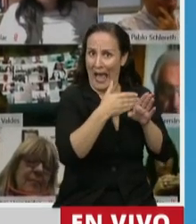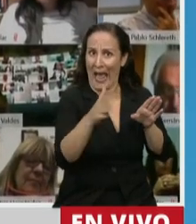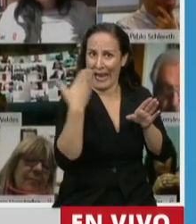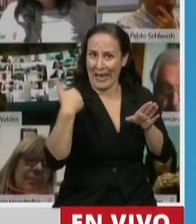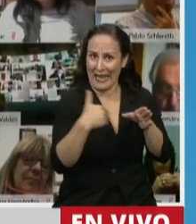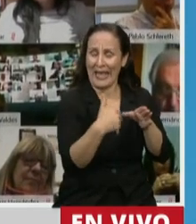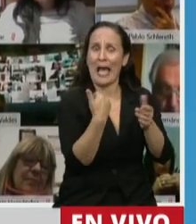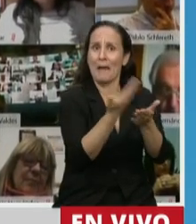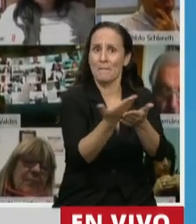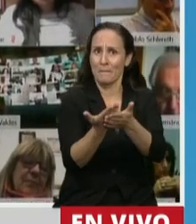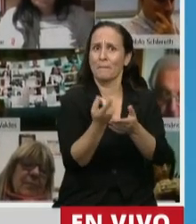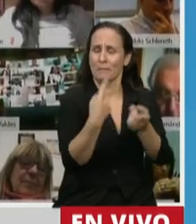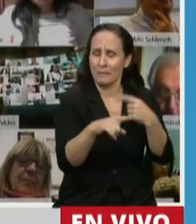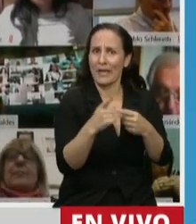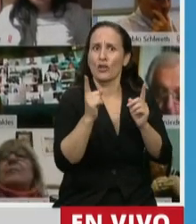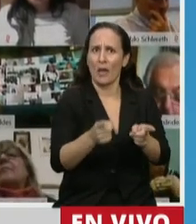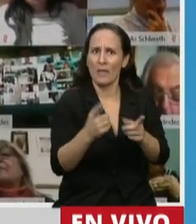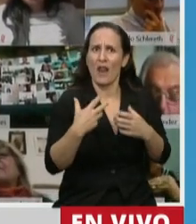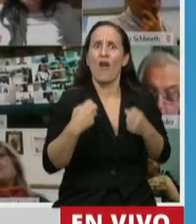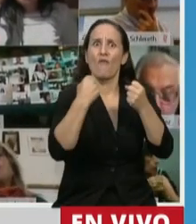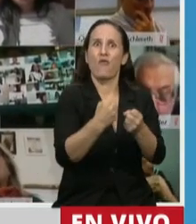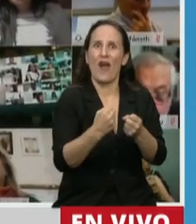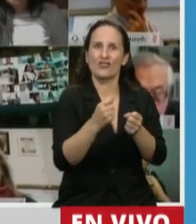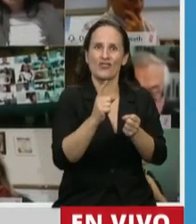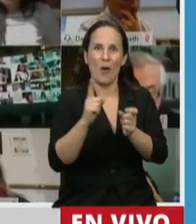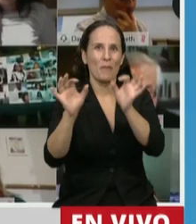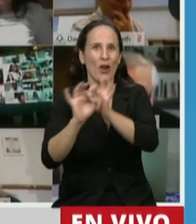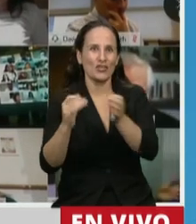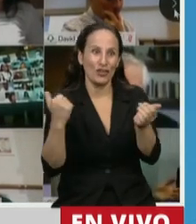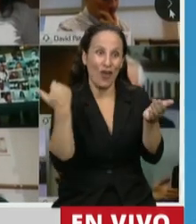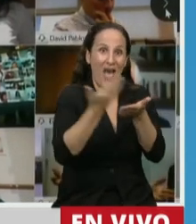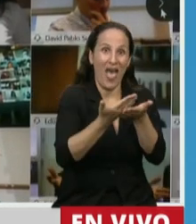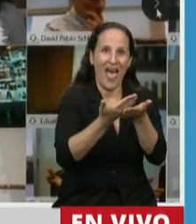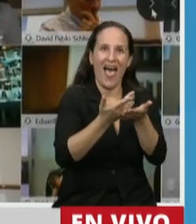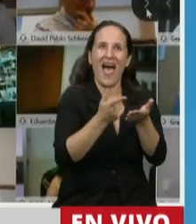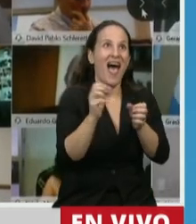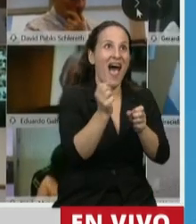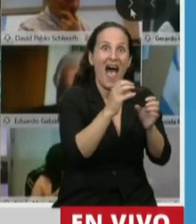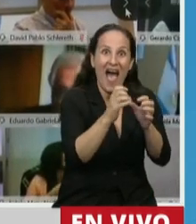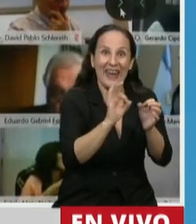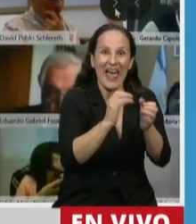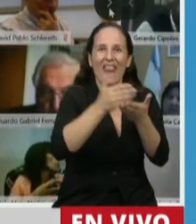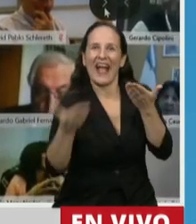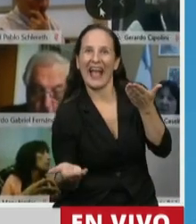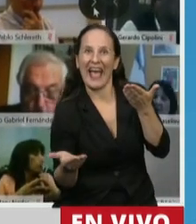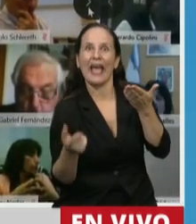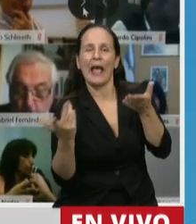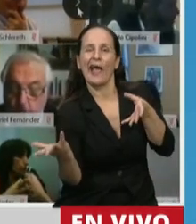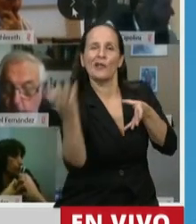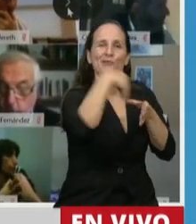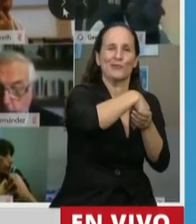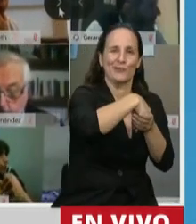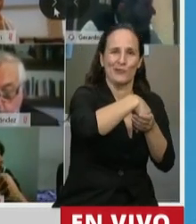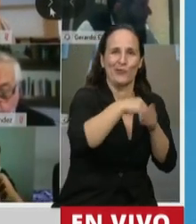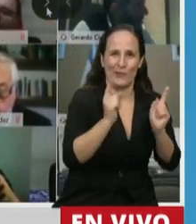representan el esfuerzo de muchos otros que perdieron Estado parlamentario e intentaron estas modificaciones que hoy vamos a lograr